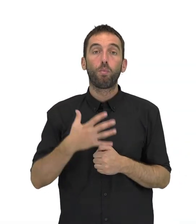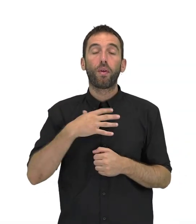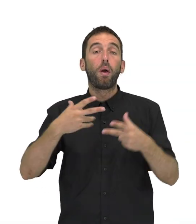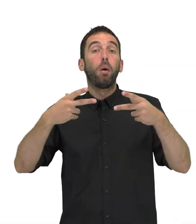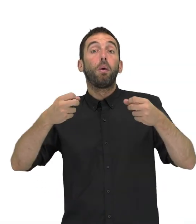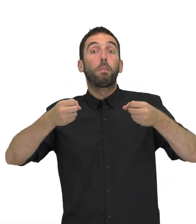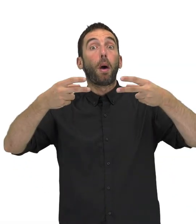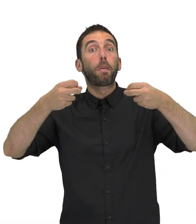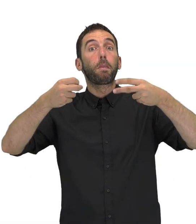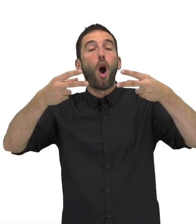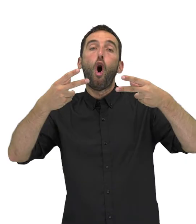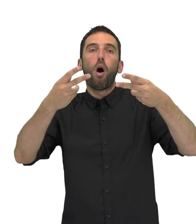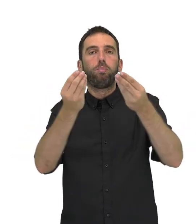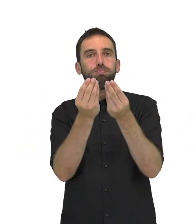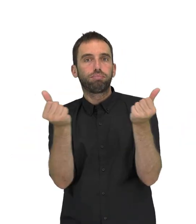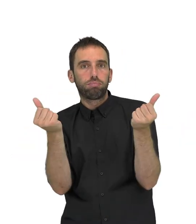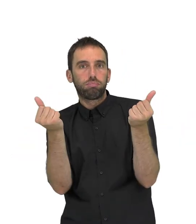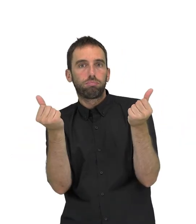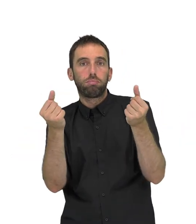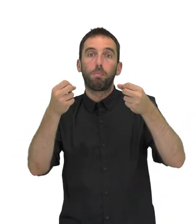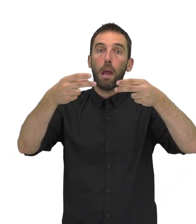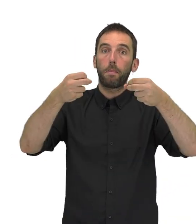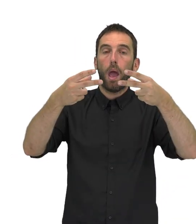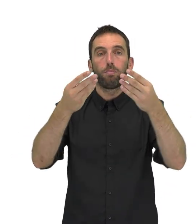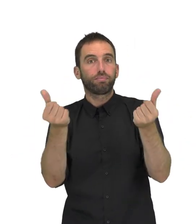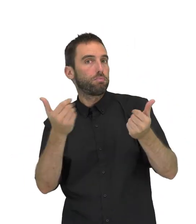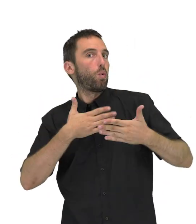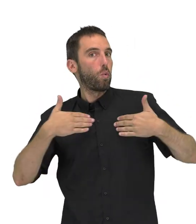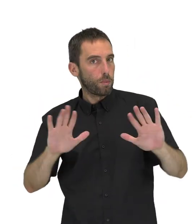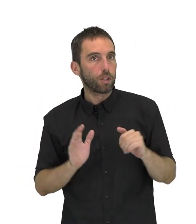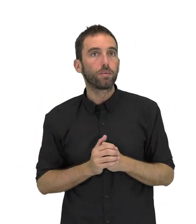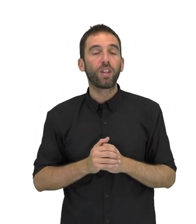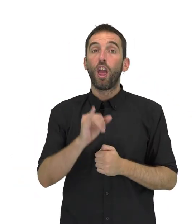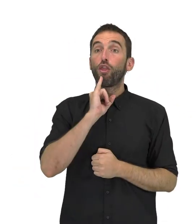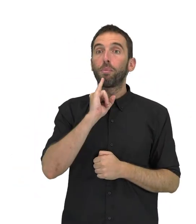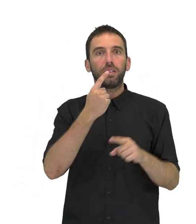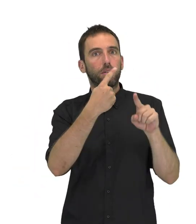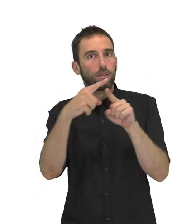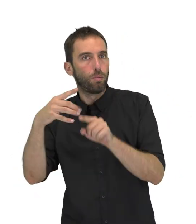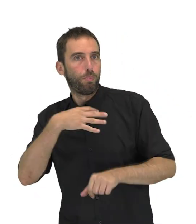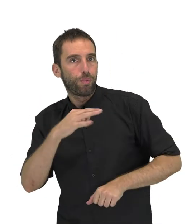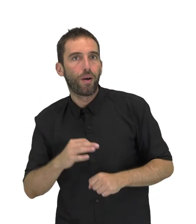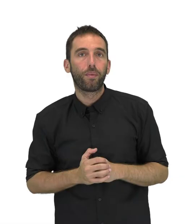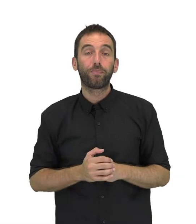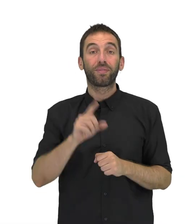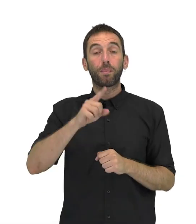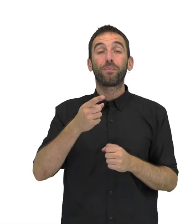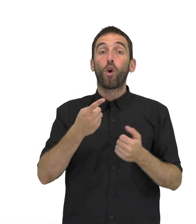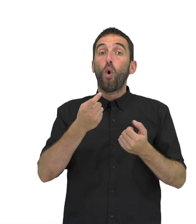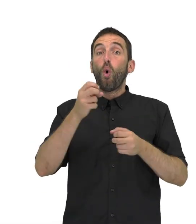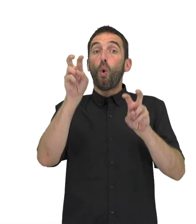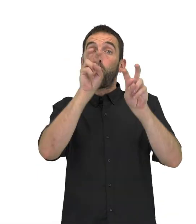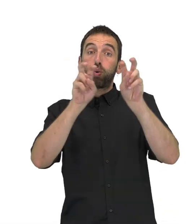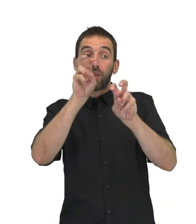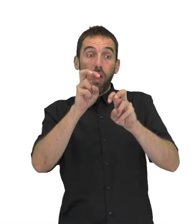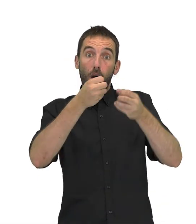mostrar o ocultar los subtítulos, hace posible tenerlos en diferentes idiomas, contribuyen a que nuestro vídeo se indexe